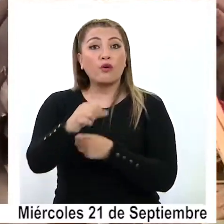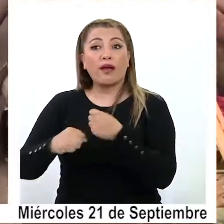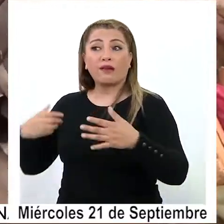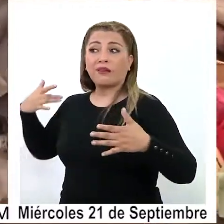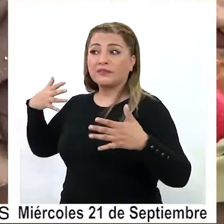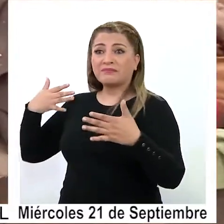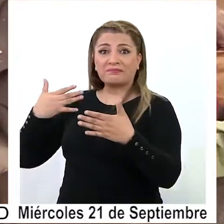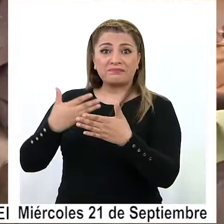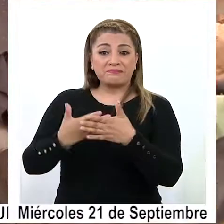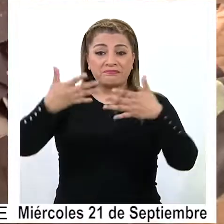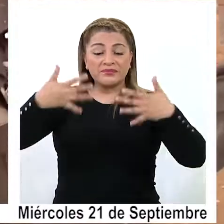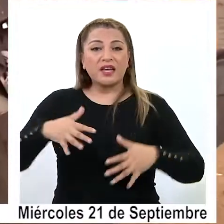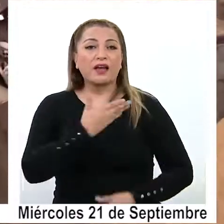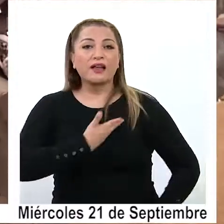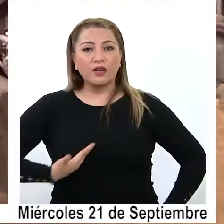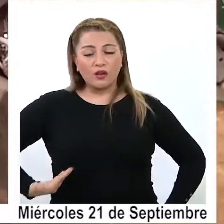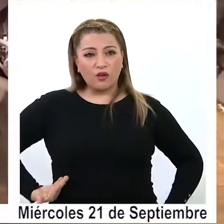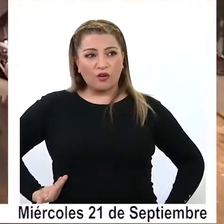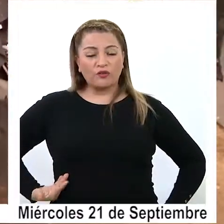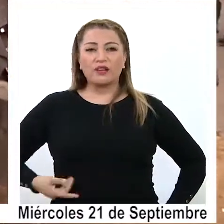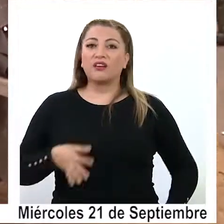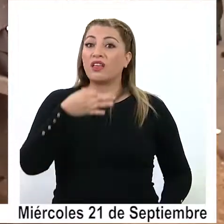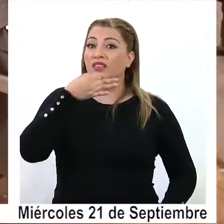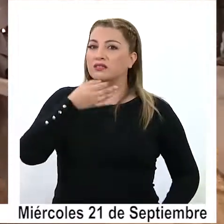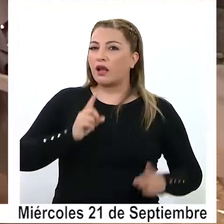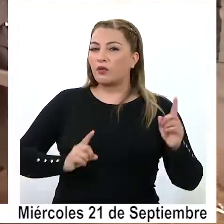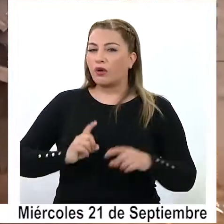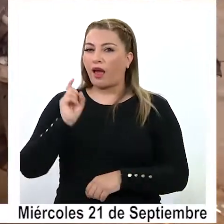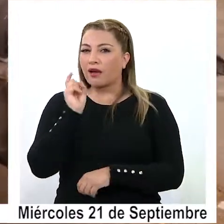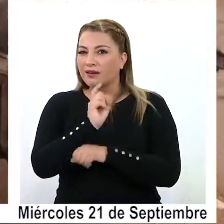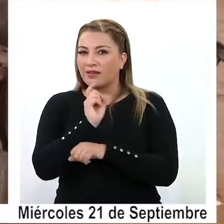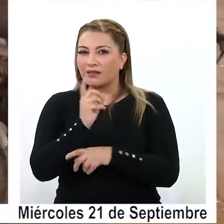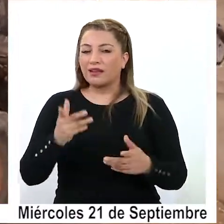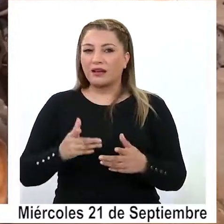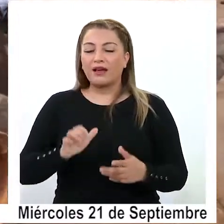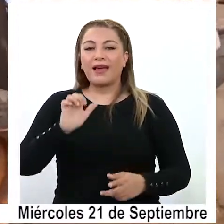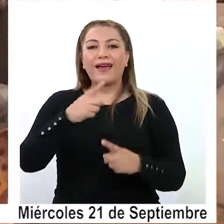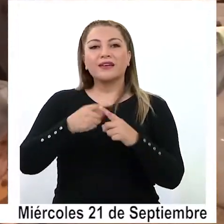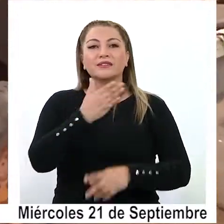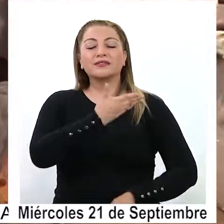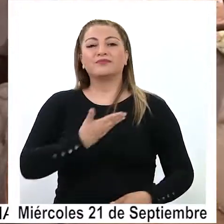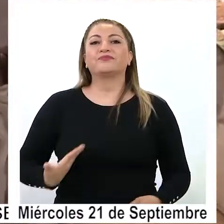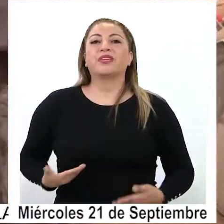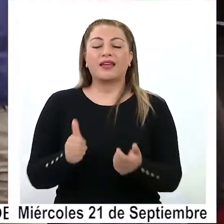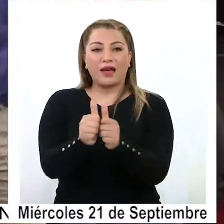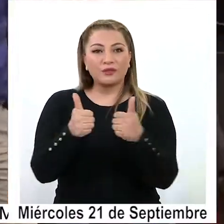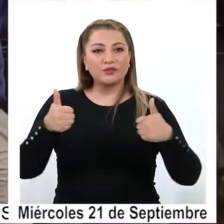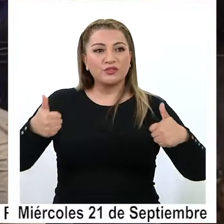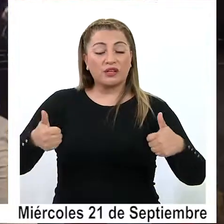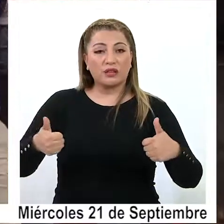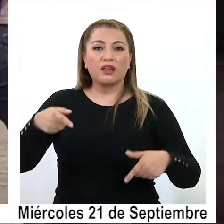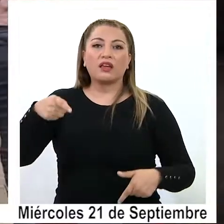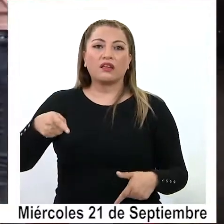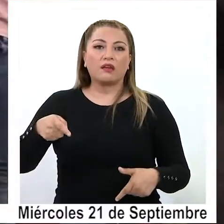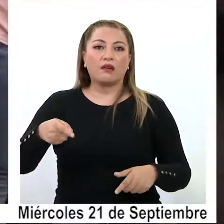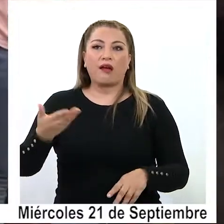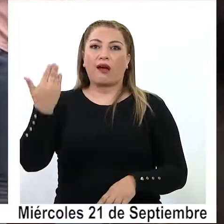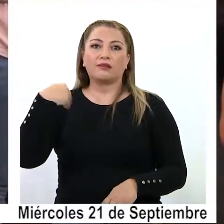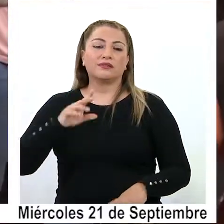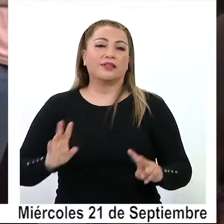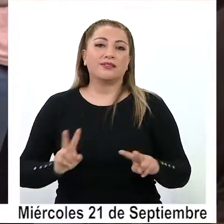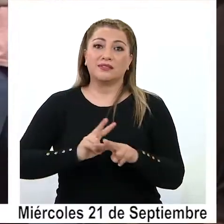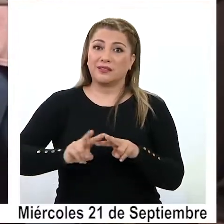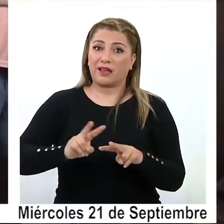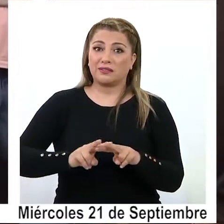de lo ocurrido, el gobierno deslizó críticas a las ex autoridades por cómo se desarrolló